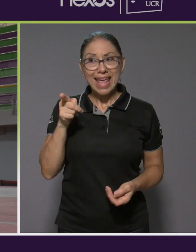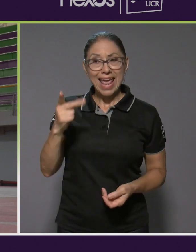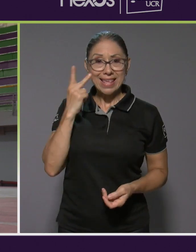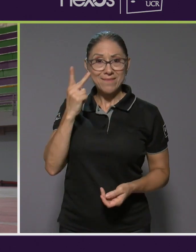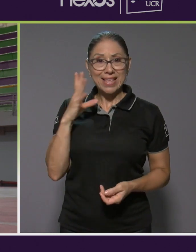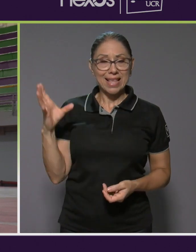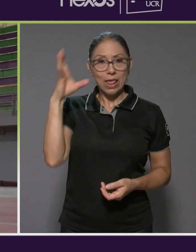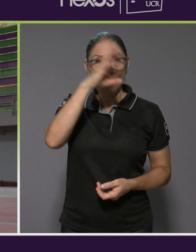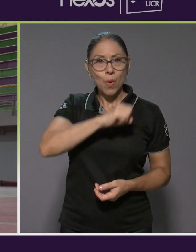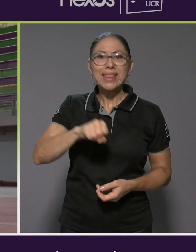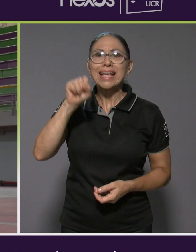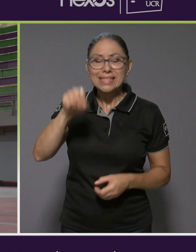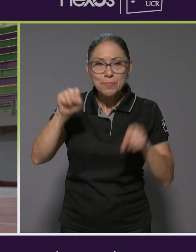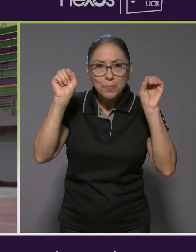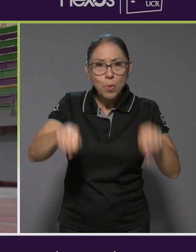puede.